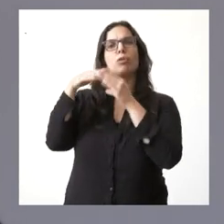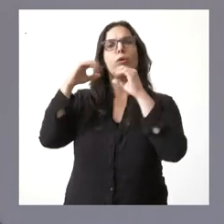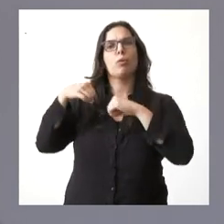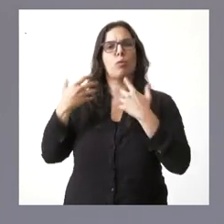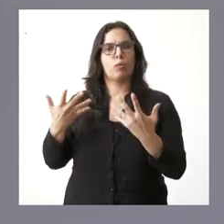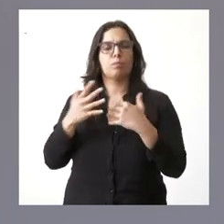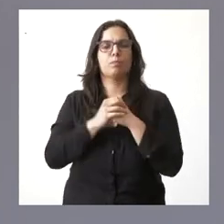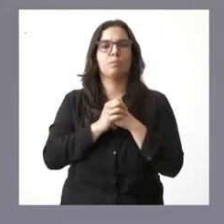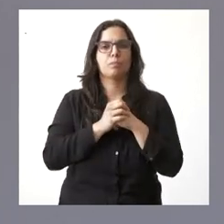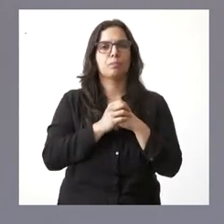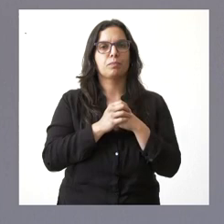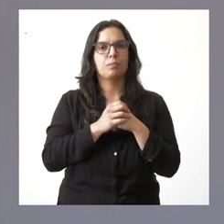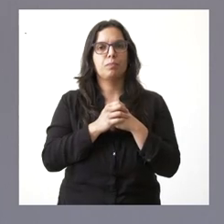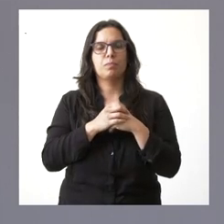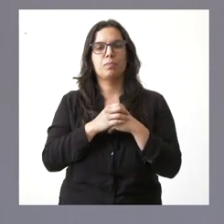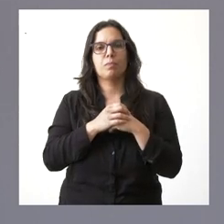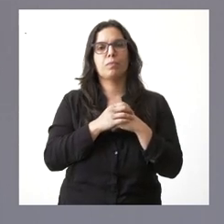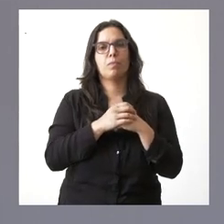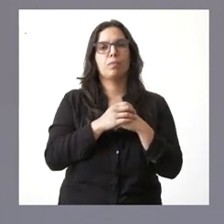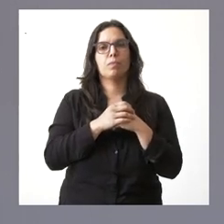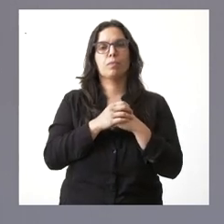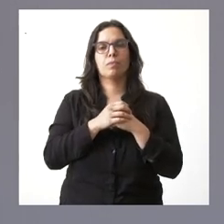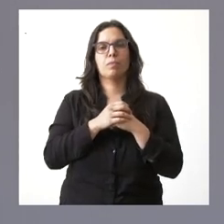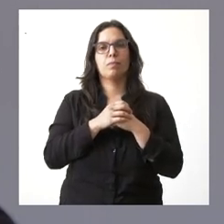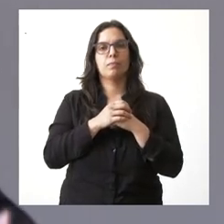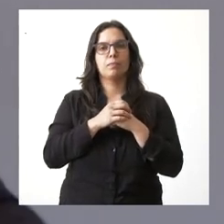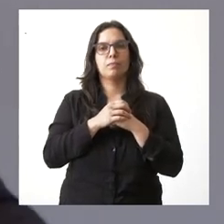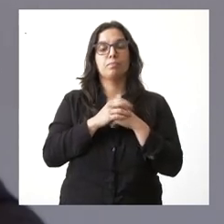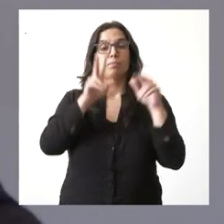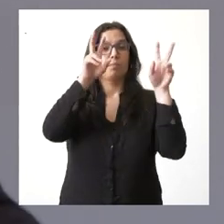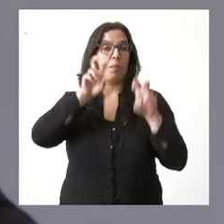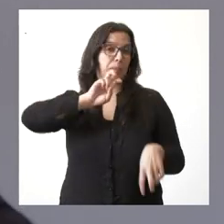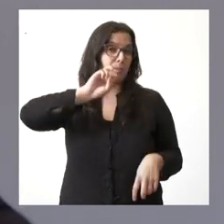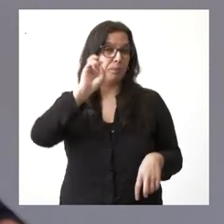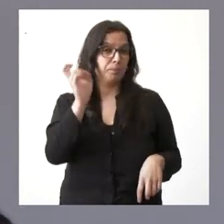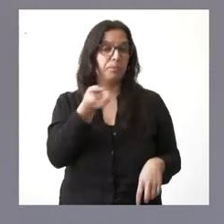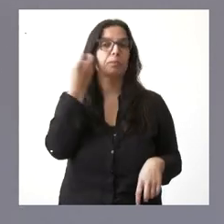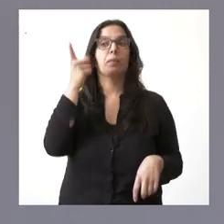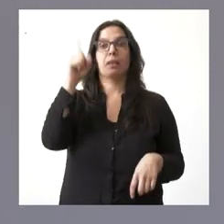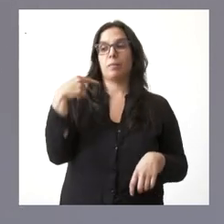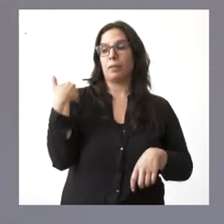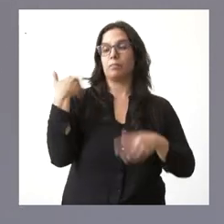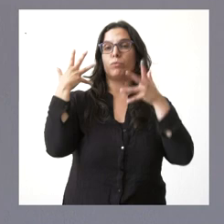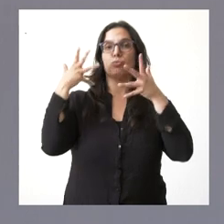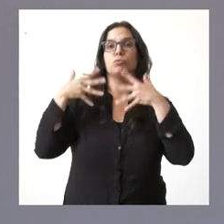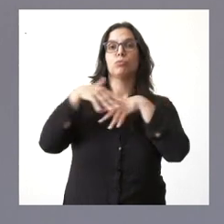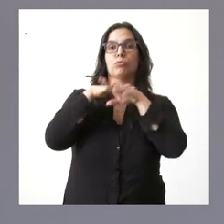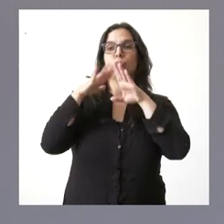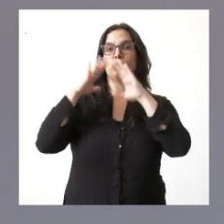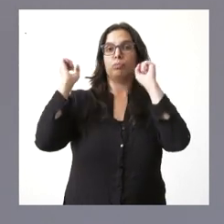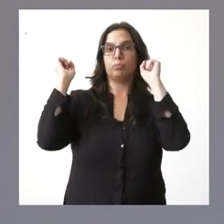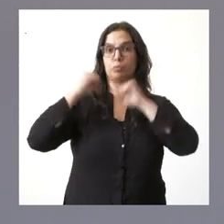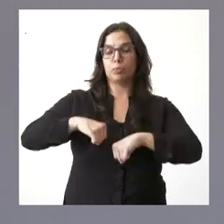Entrando en otras materias, también que han sido acordadas por parte del